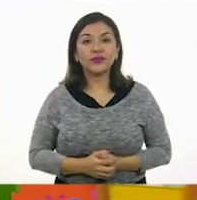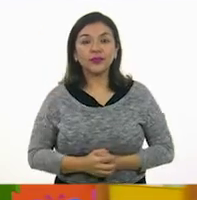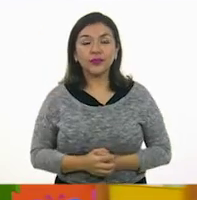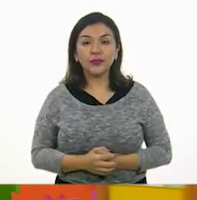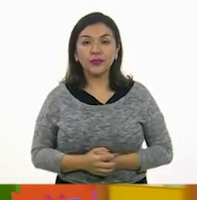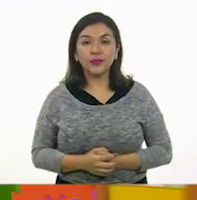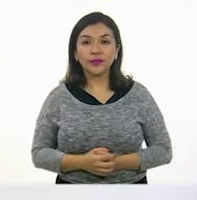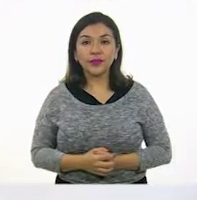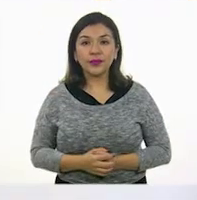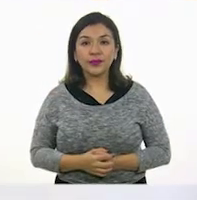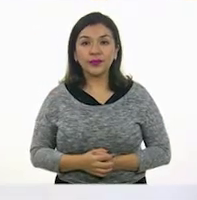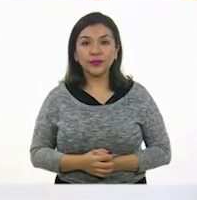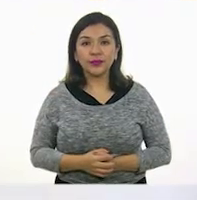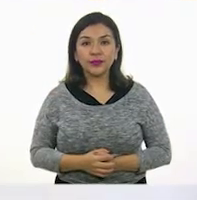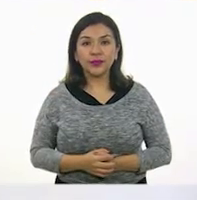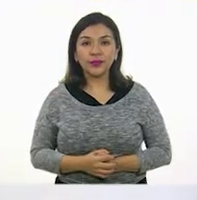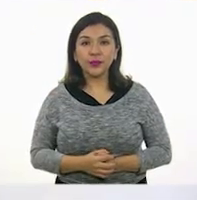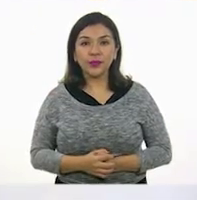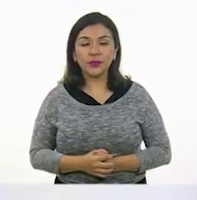Prisma hexagonal.